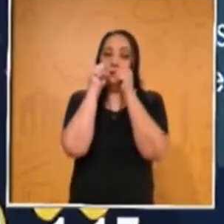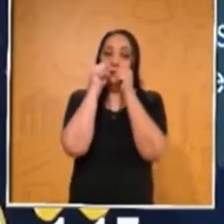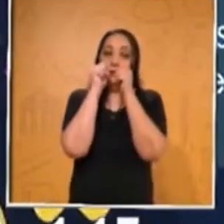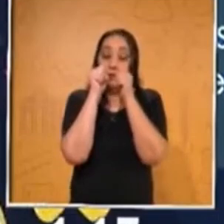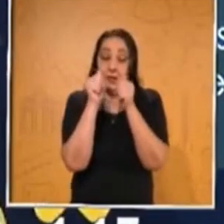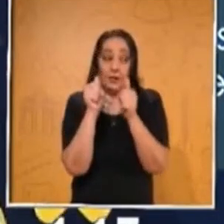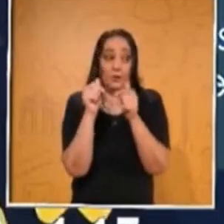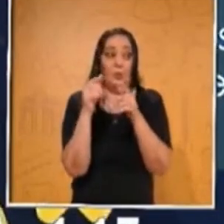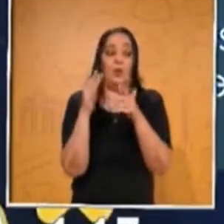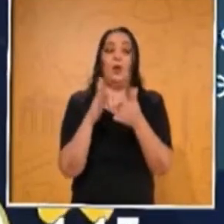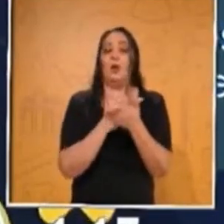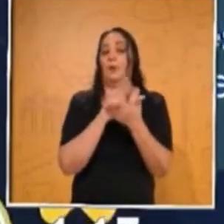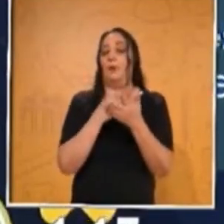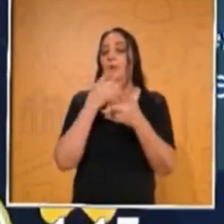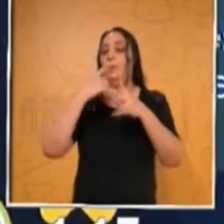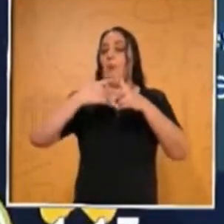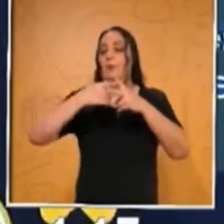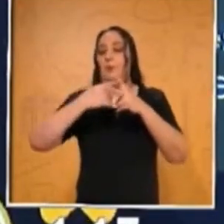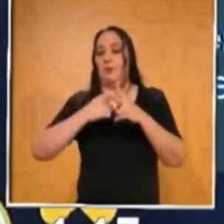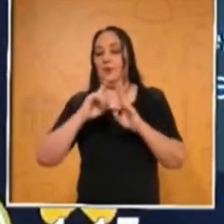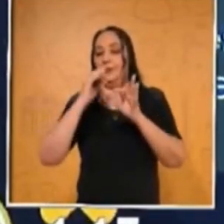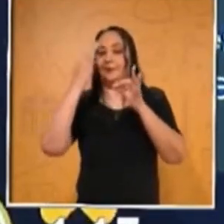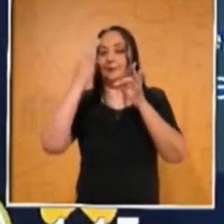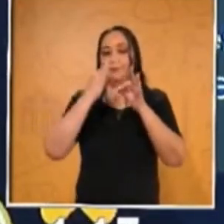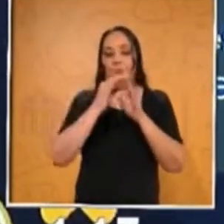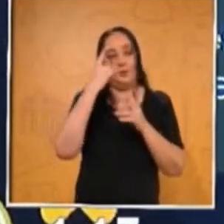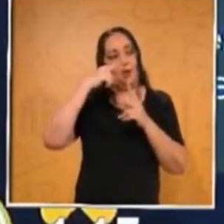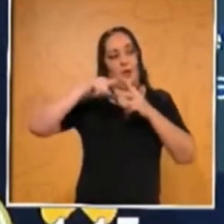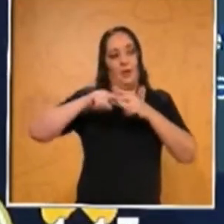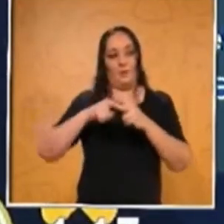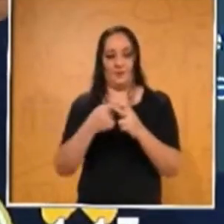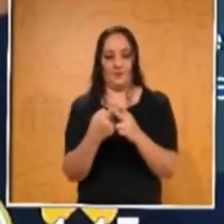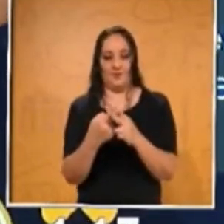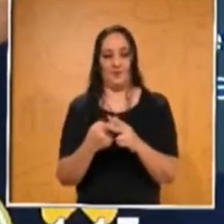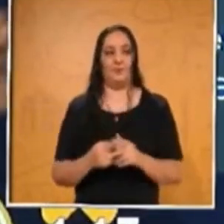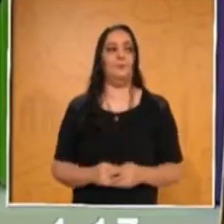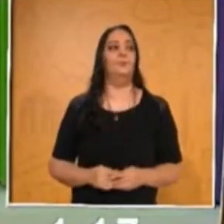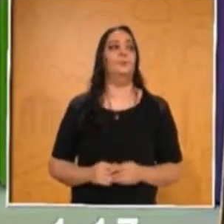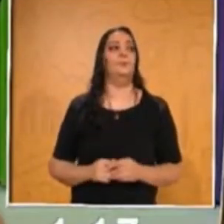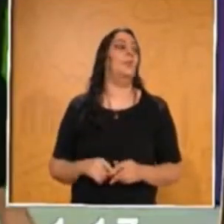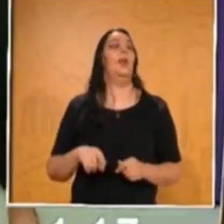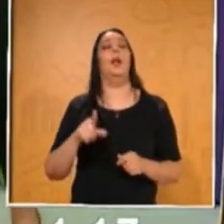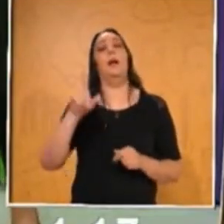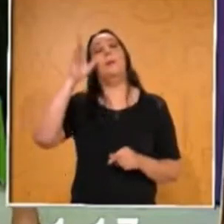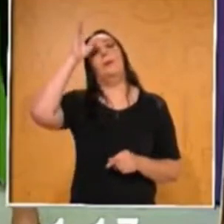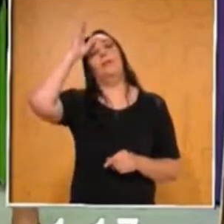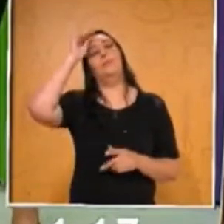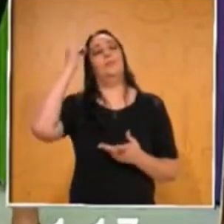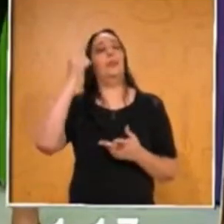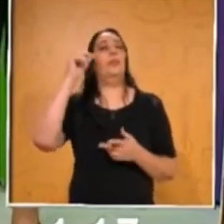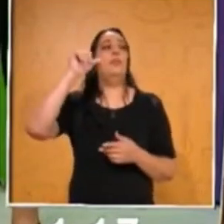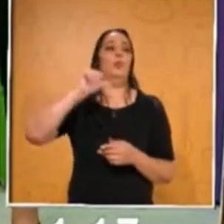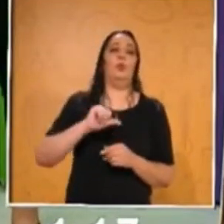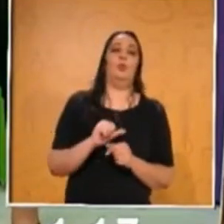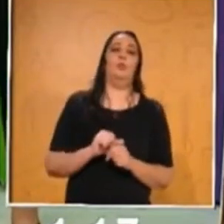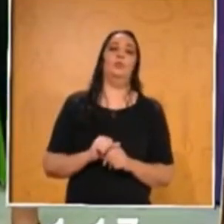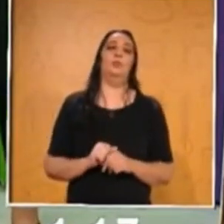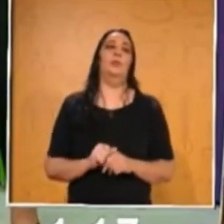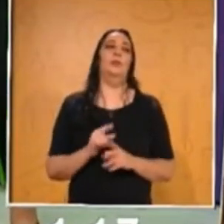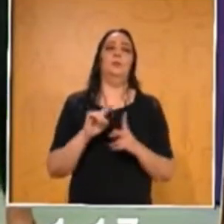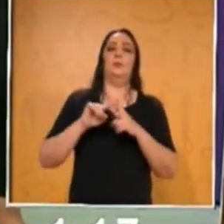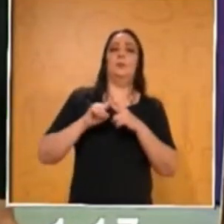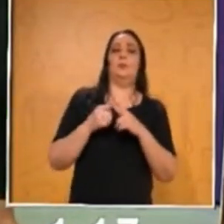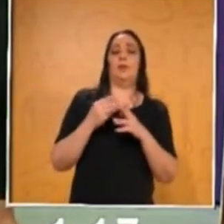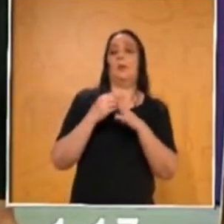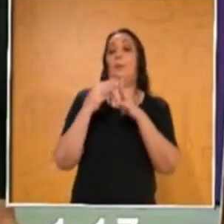tu libreta de matemáticas y estés listo para empezar. Vamos a empezar con el aprendizaje esperado, maestra. Claro que sí, vamos a empezar